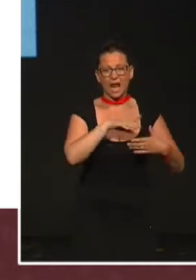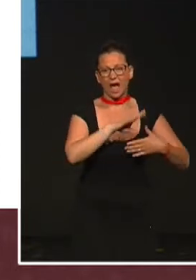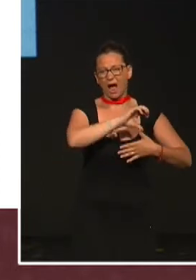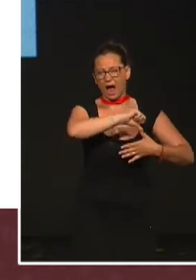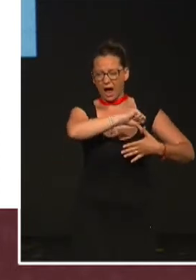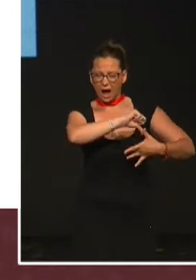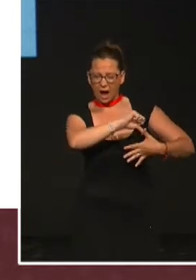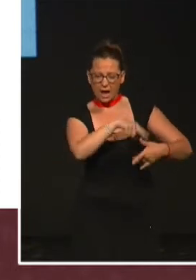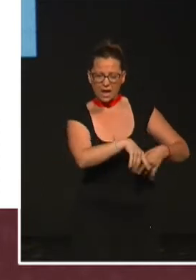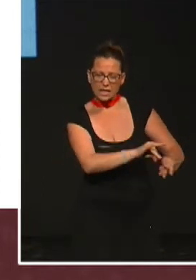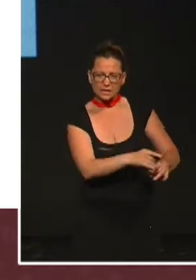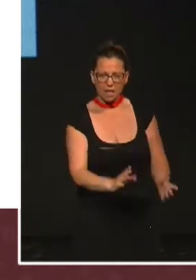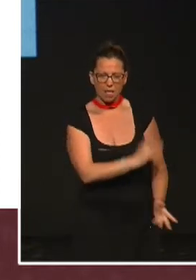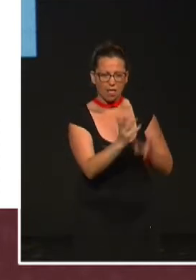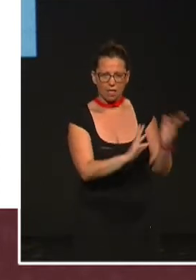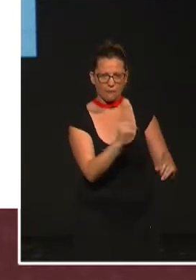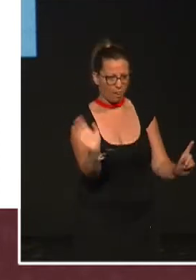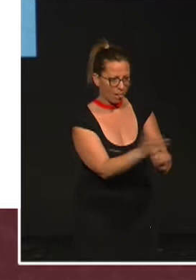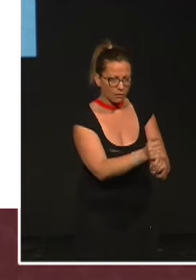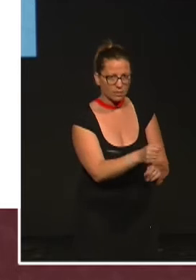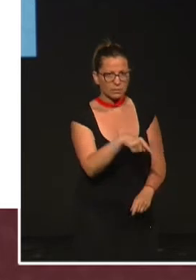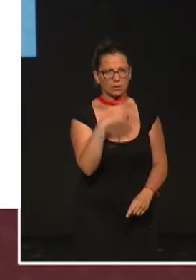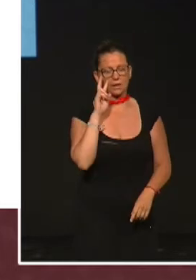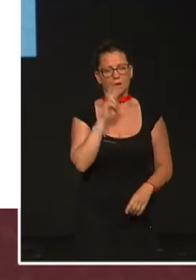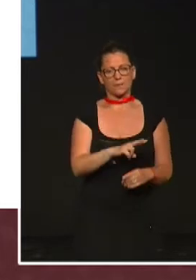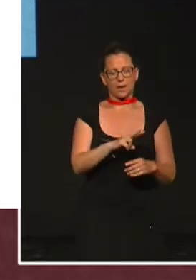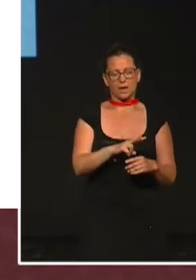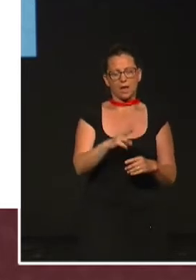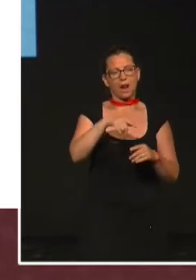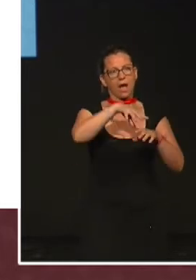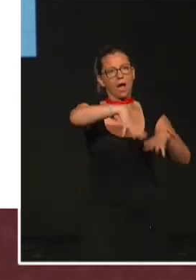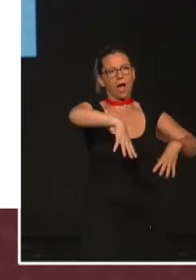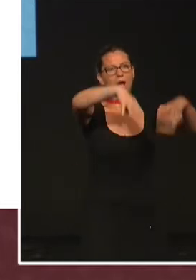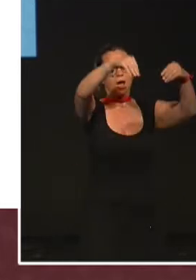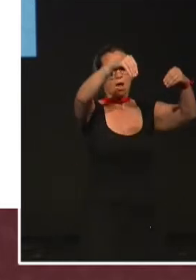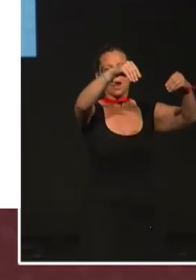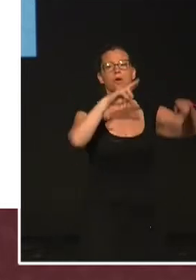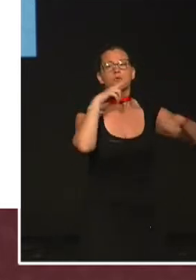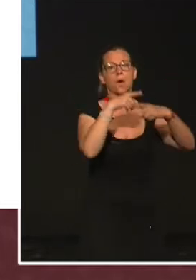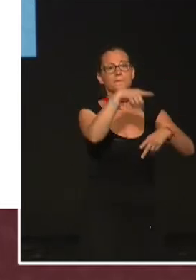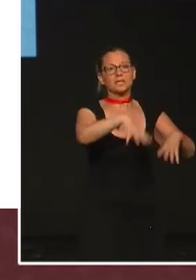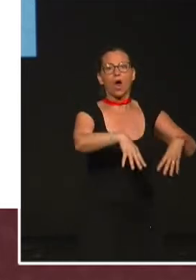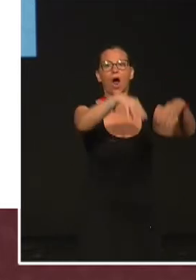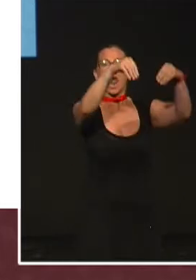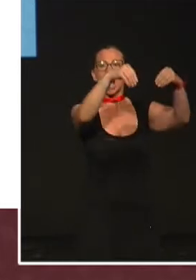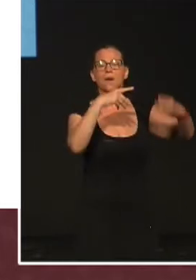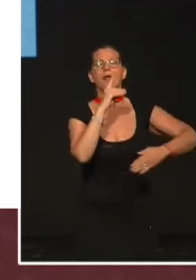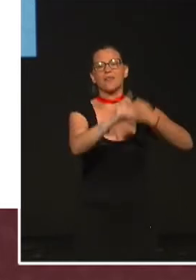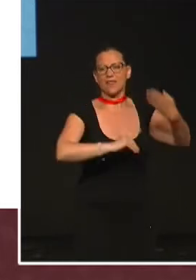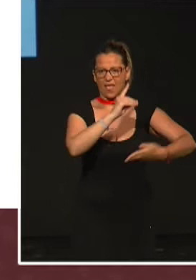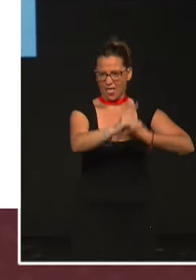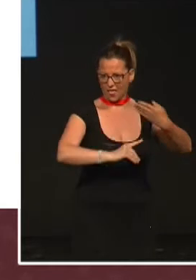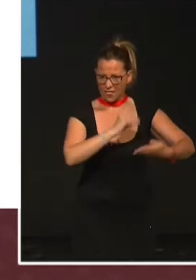imagino a Darwin cuando descubrió a esta lagartija, que de fondo veía unas cordilleras, que a día de hoy se llama la Cordillera de Darwin, que está en Chile, y